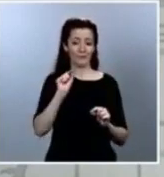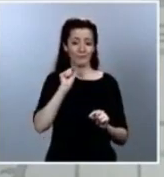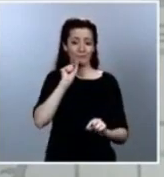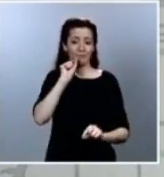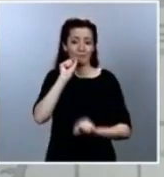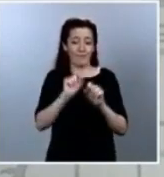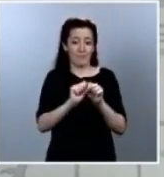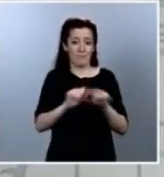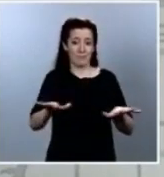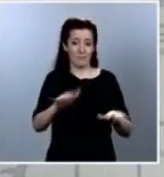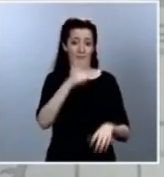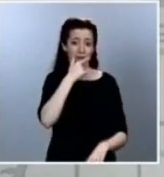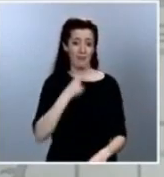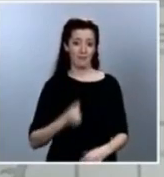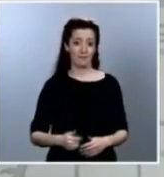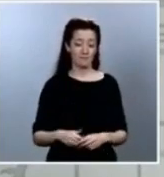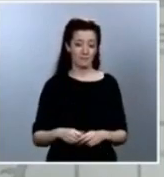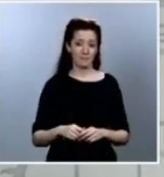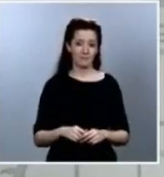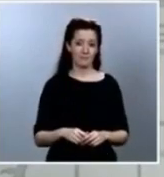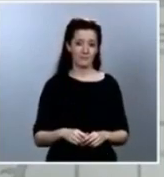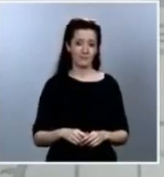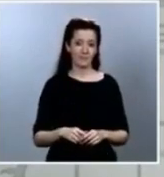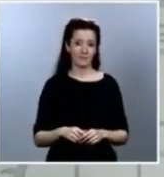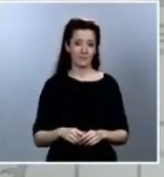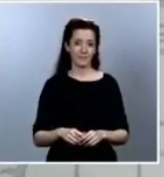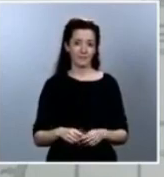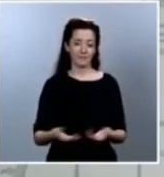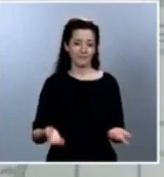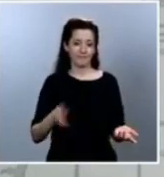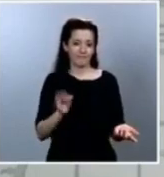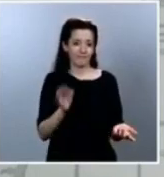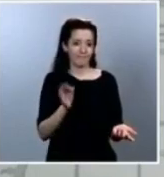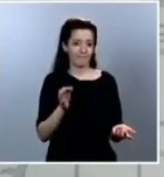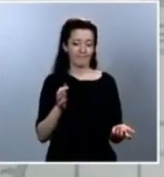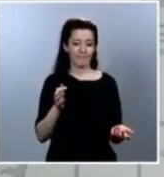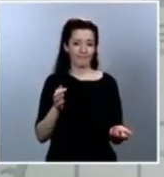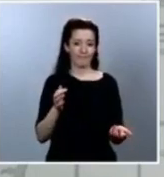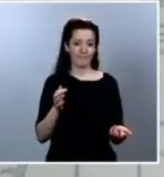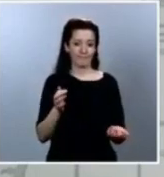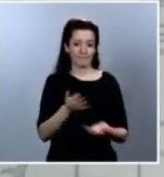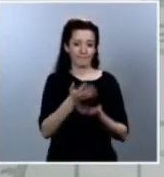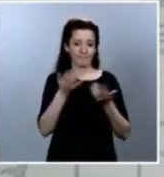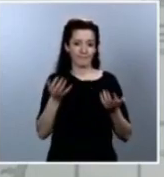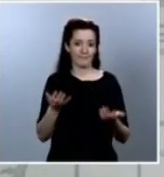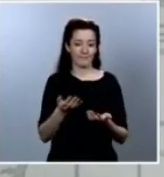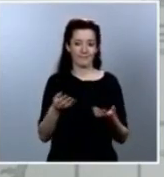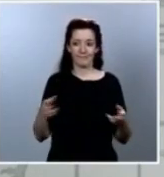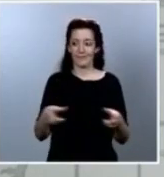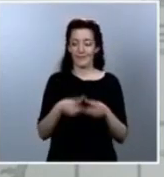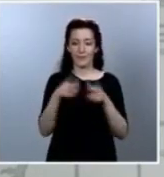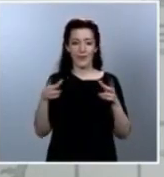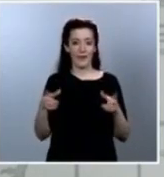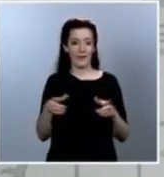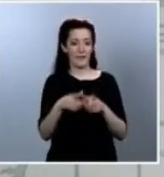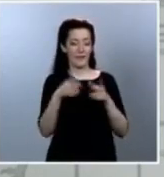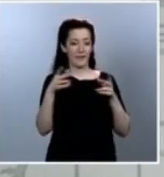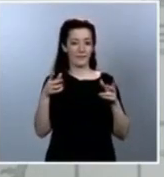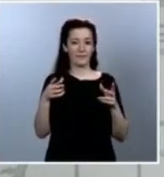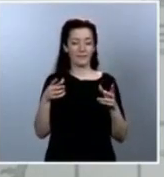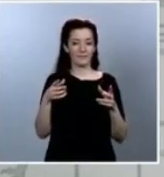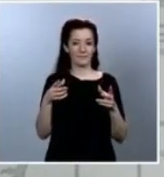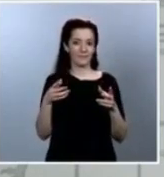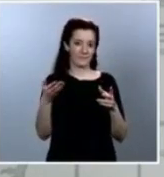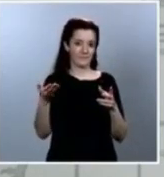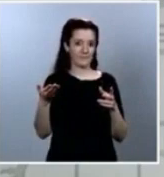y que golpean de manera muy dura efectivamente cuando, bueno, pues tenemos sociedades que dependen efectivamente de un